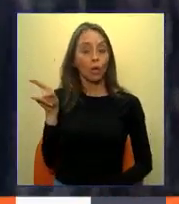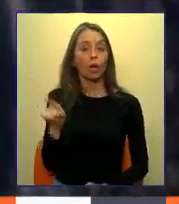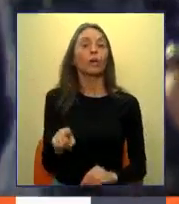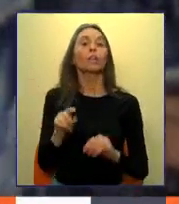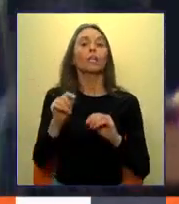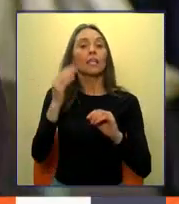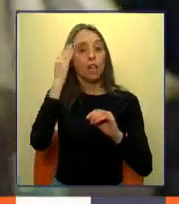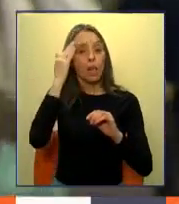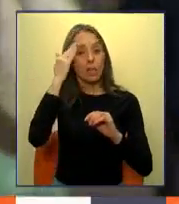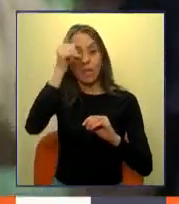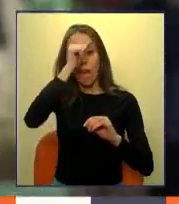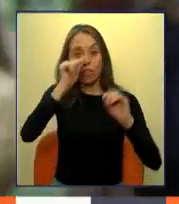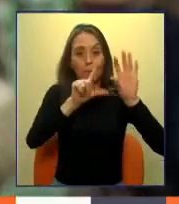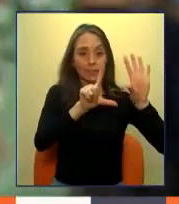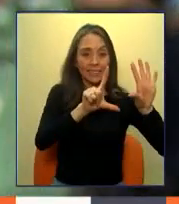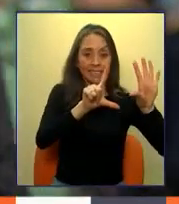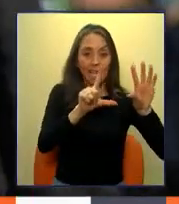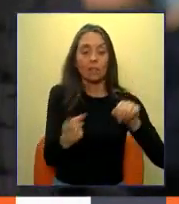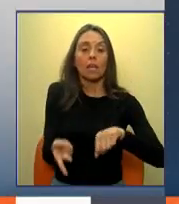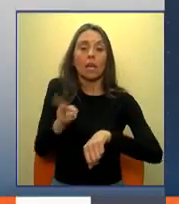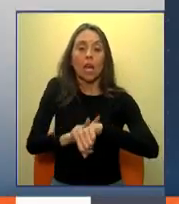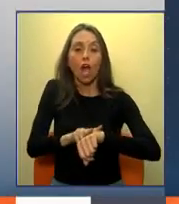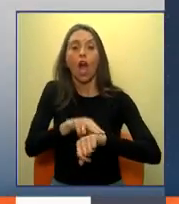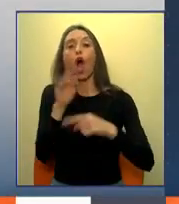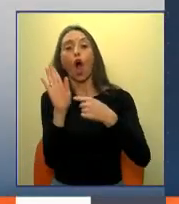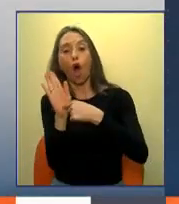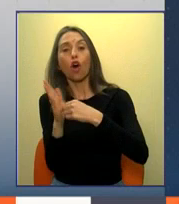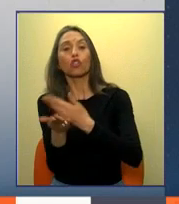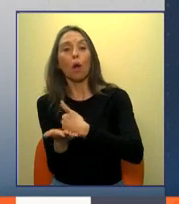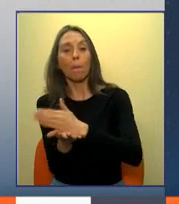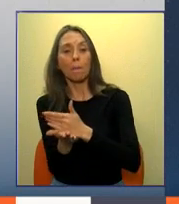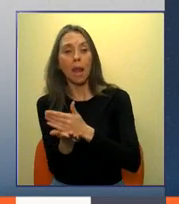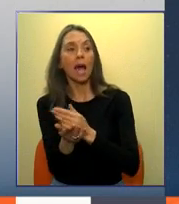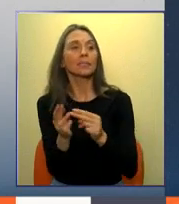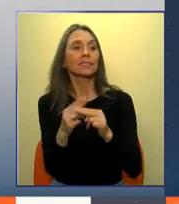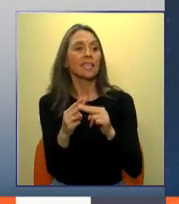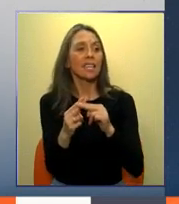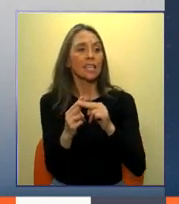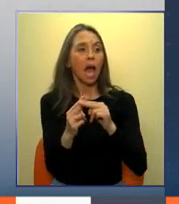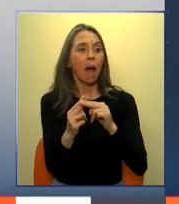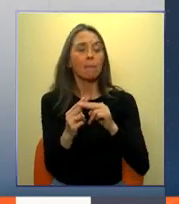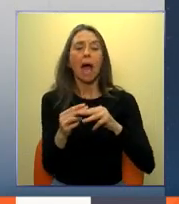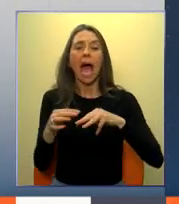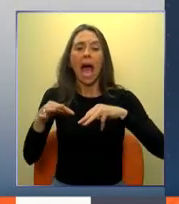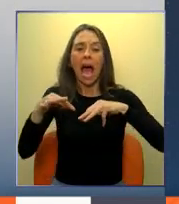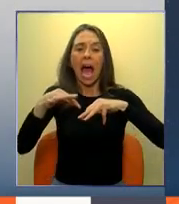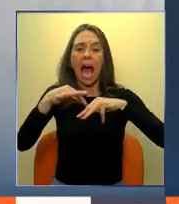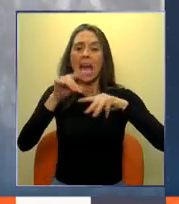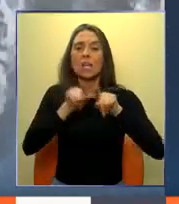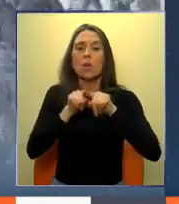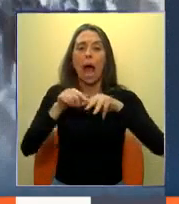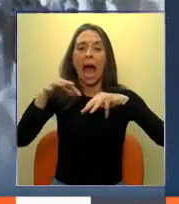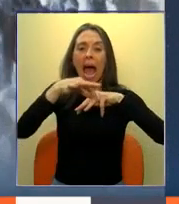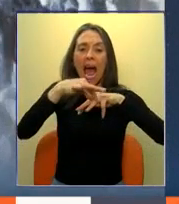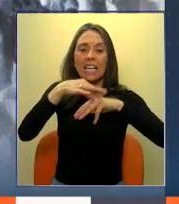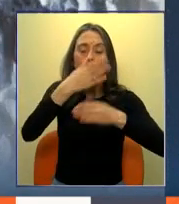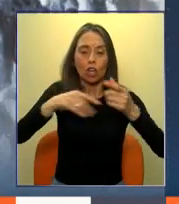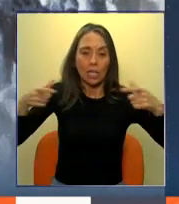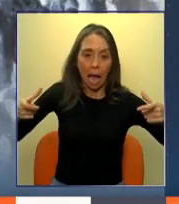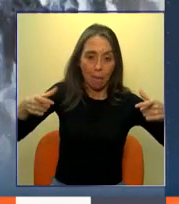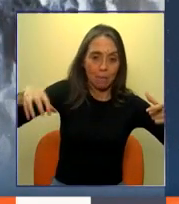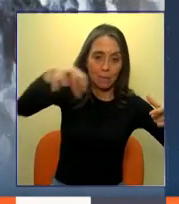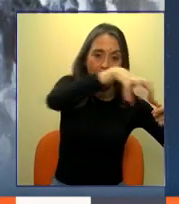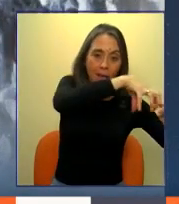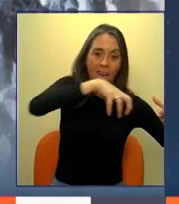Domingos se complementaría con otro plan, el de los anillos etiferidos, en simple, que quienes viven cerca de las comunas con